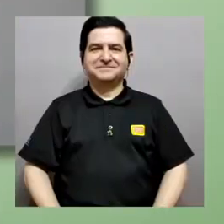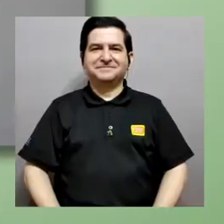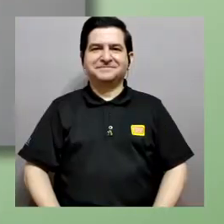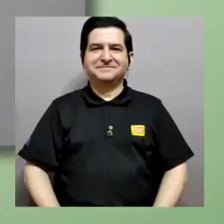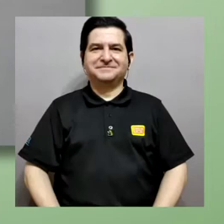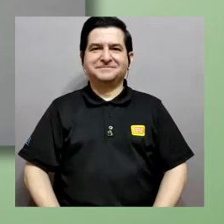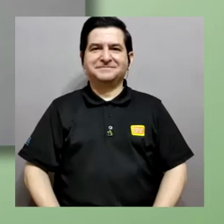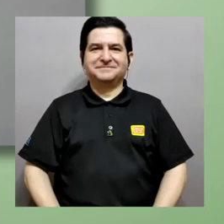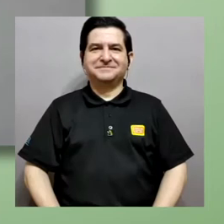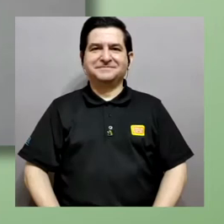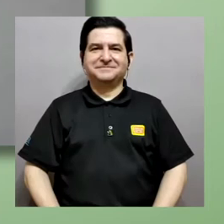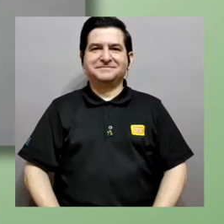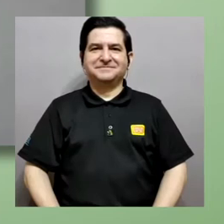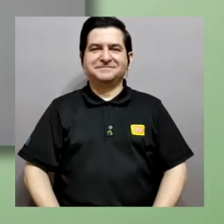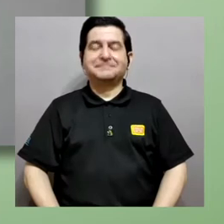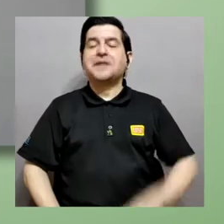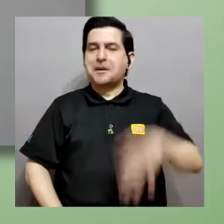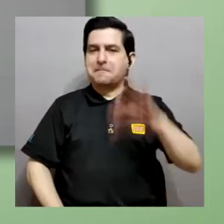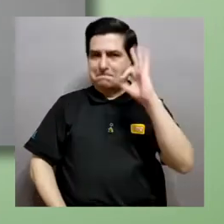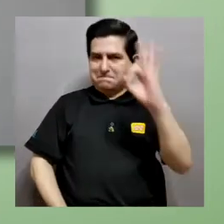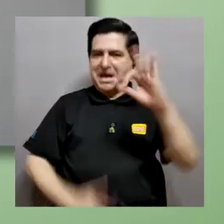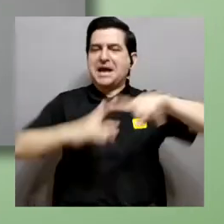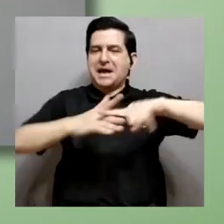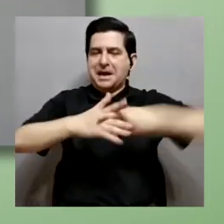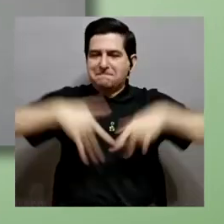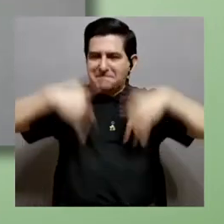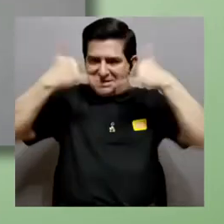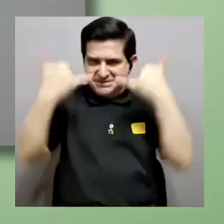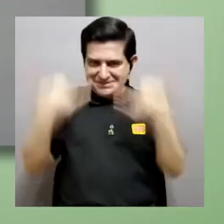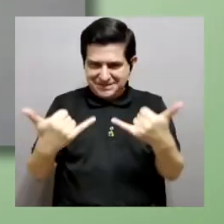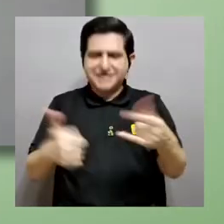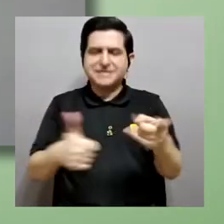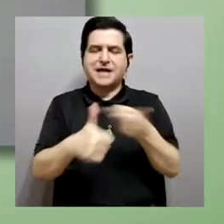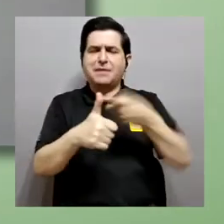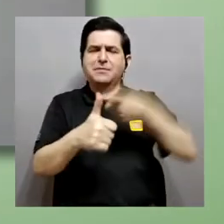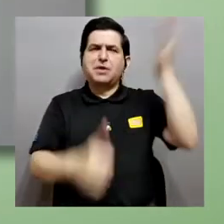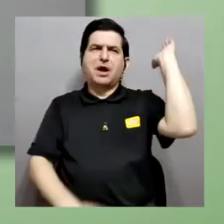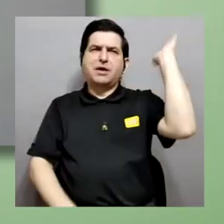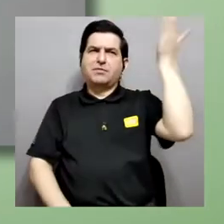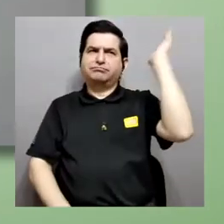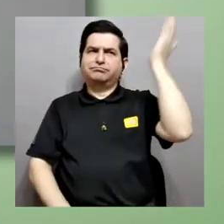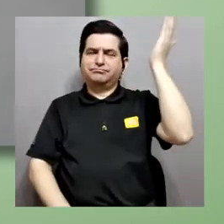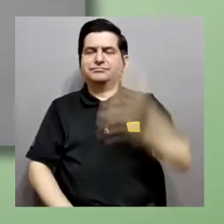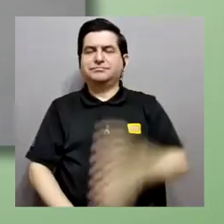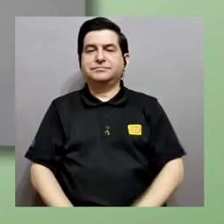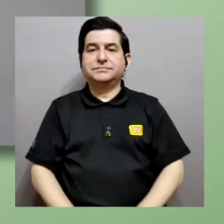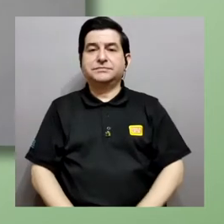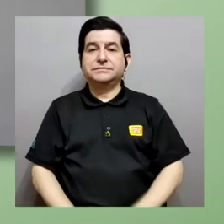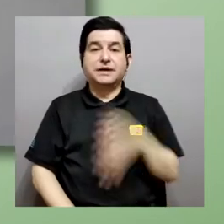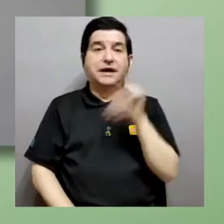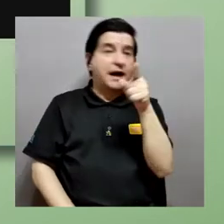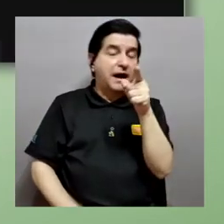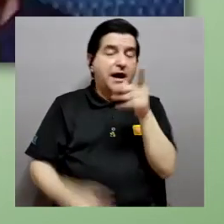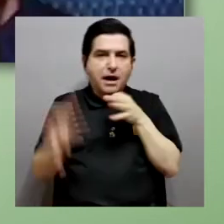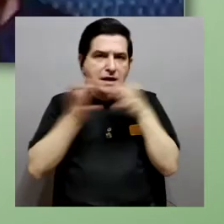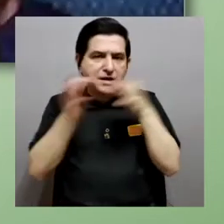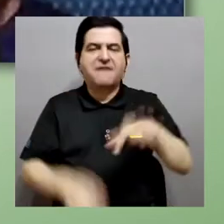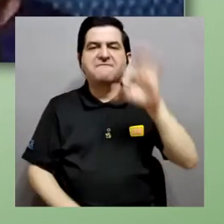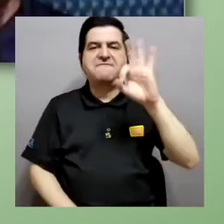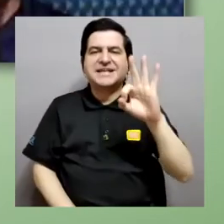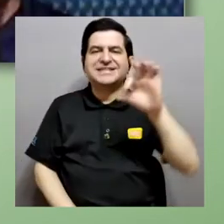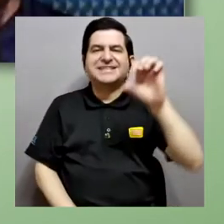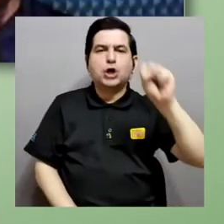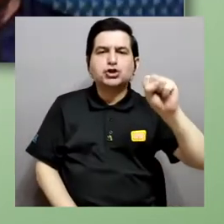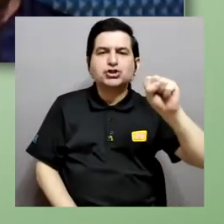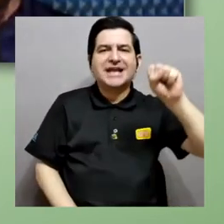Bueno, y comenzamos con la primera de las conferencias que nos la va a impartir Francisco Siles Canales.